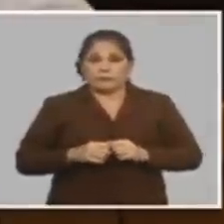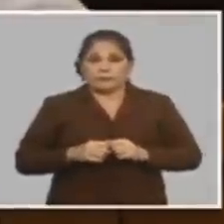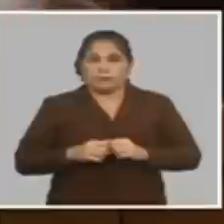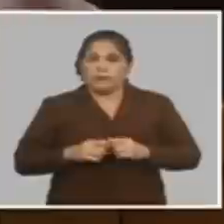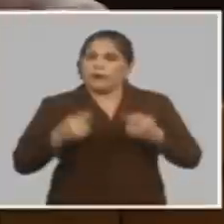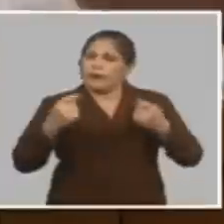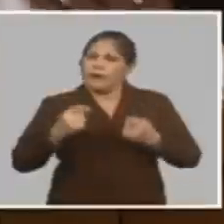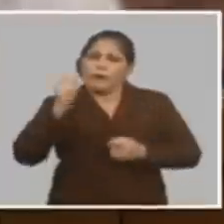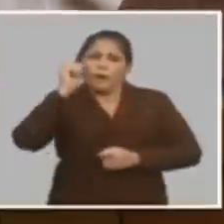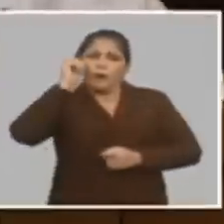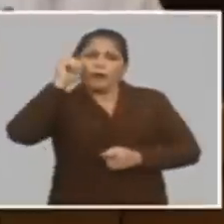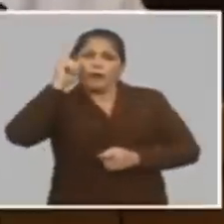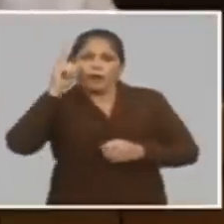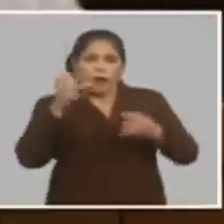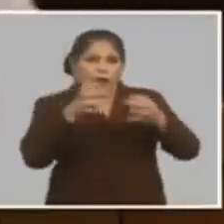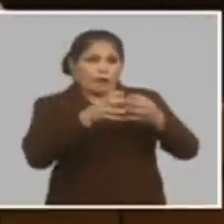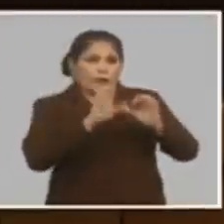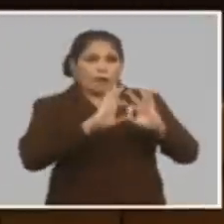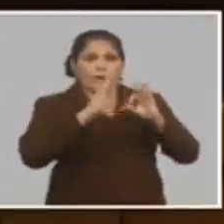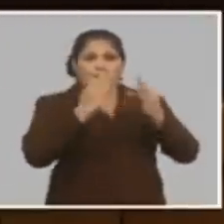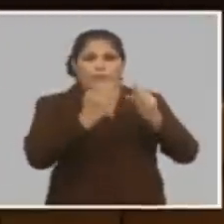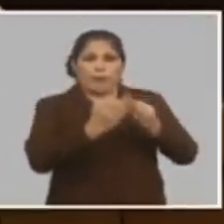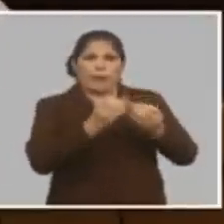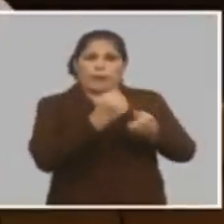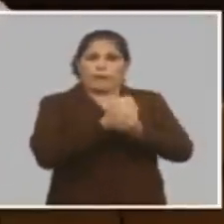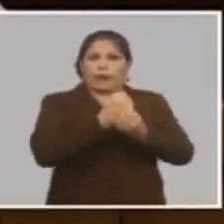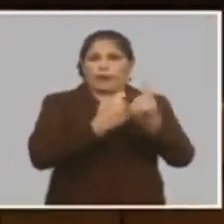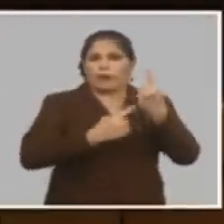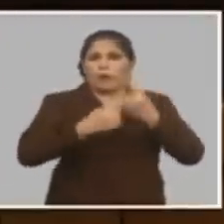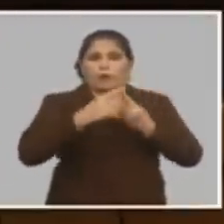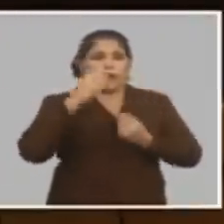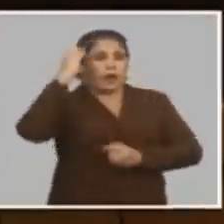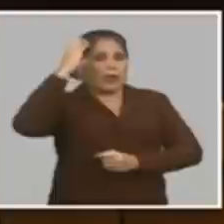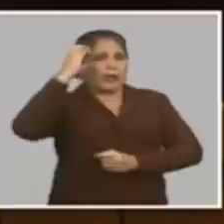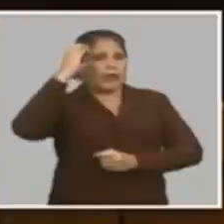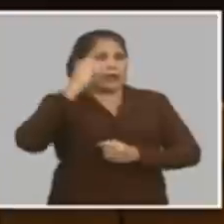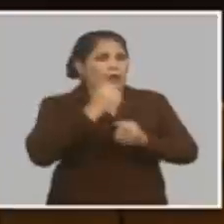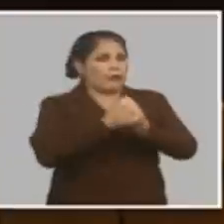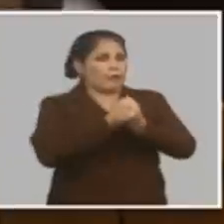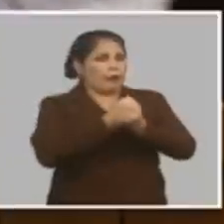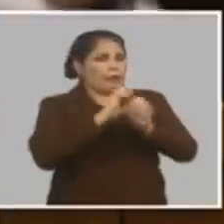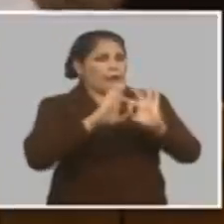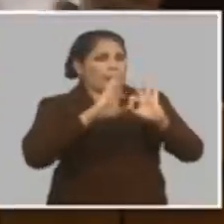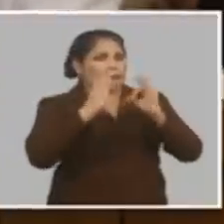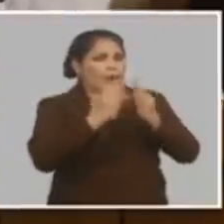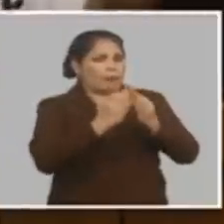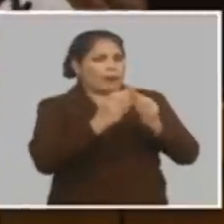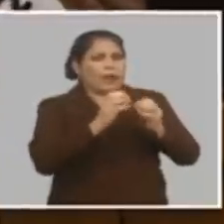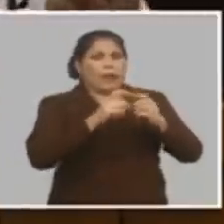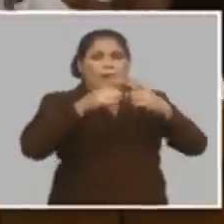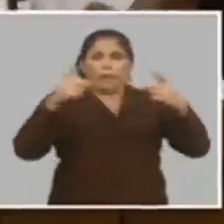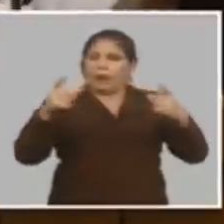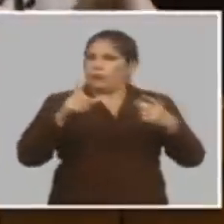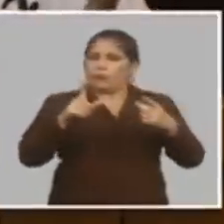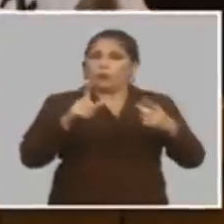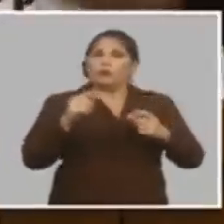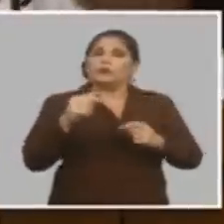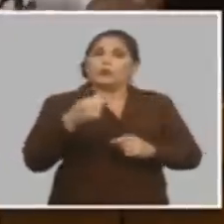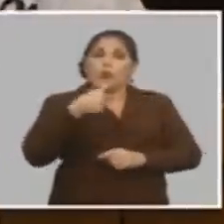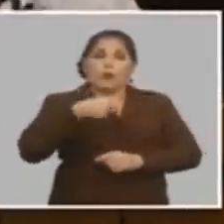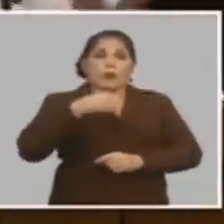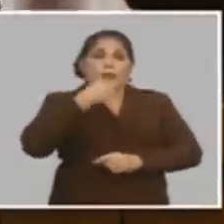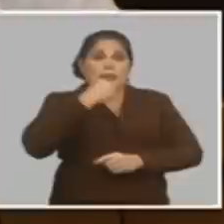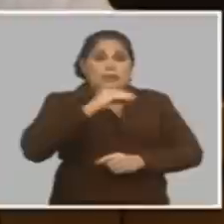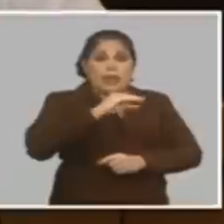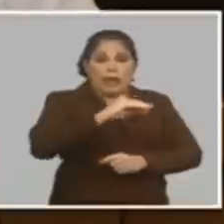hay que tener una idea de los núcleos vulnerables nosotros somos el criterio que los vulnerables no van a aumentar porque tú vas a subir salario pensiones